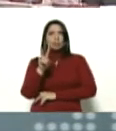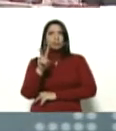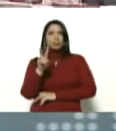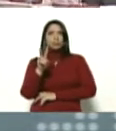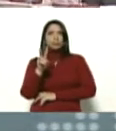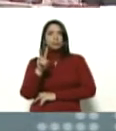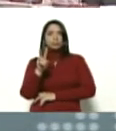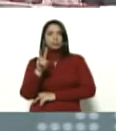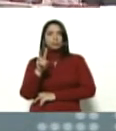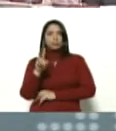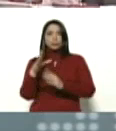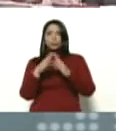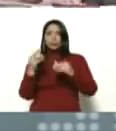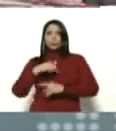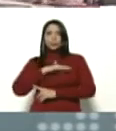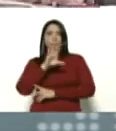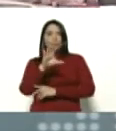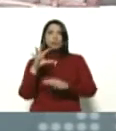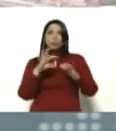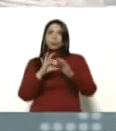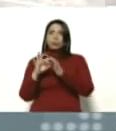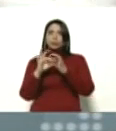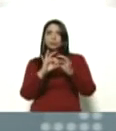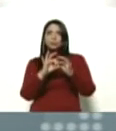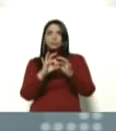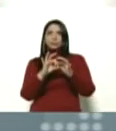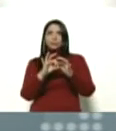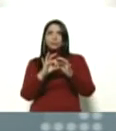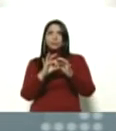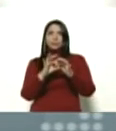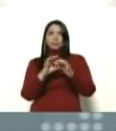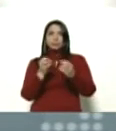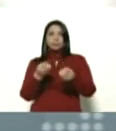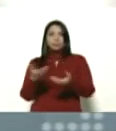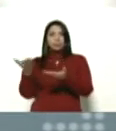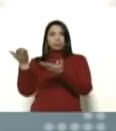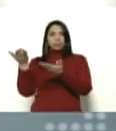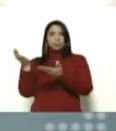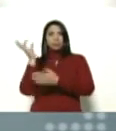toda nuestra patria unida señora vicepresidenta